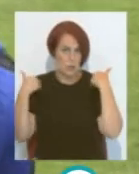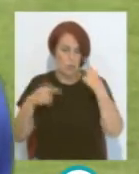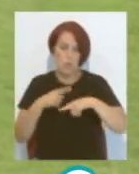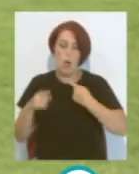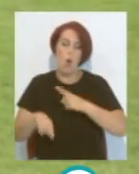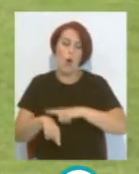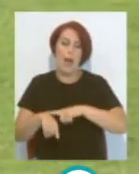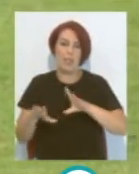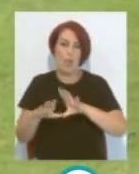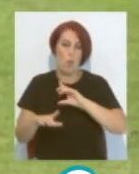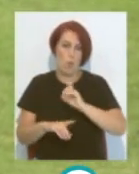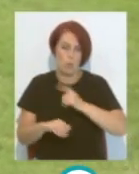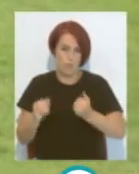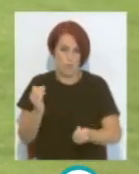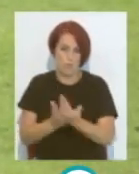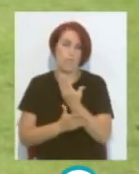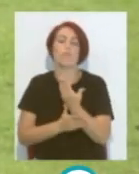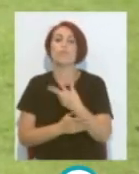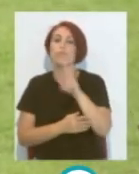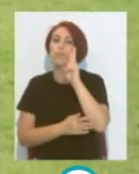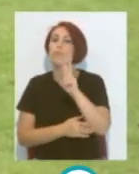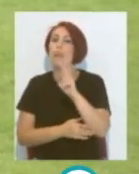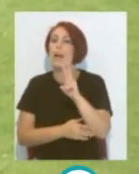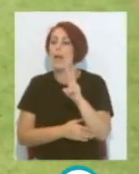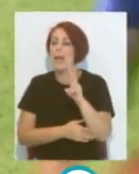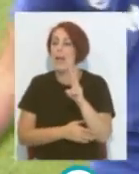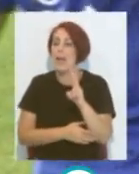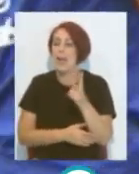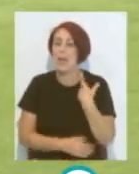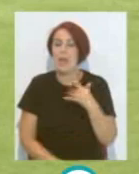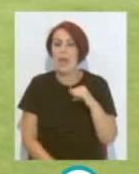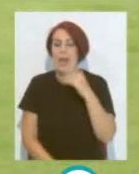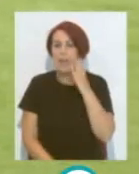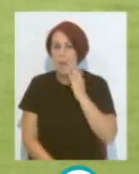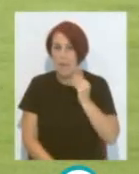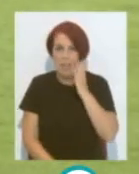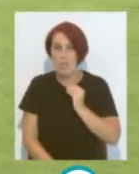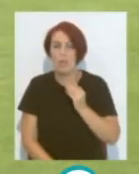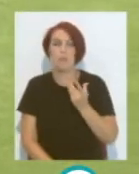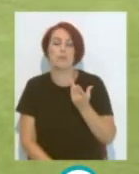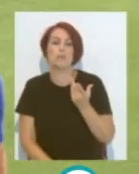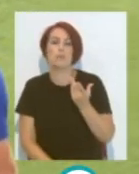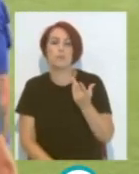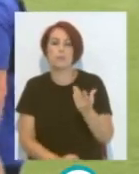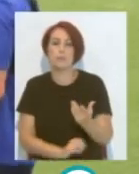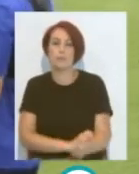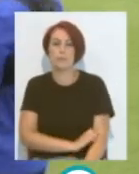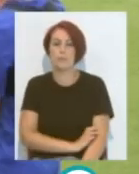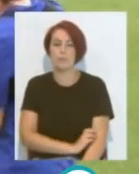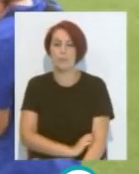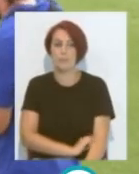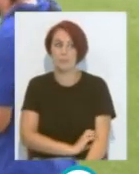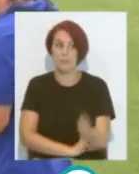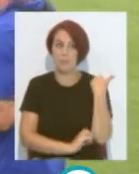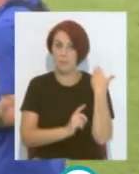diez Diez y cuarto De la mañana Vemos ya también A Álvaro Jiménez Jiménez con Jota Que está Fue